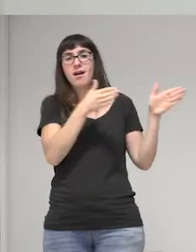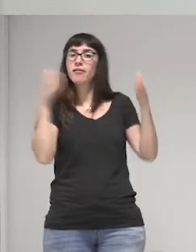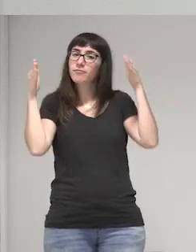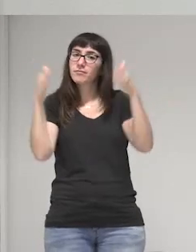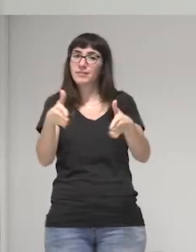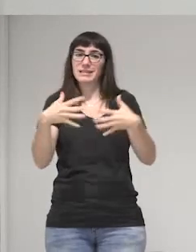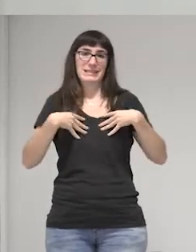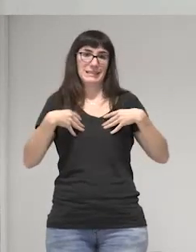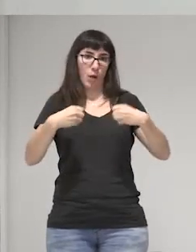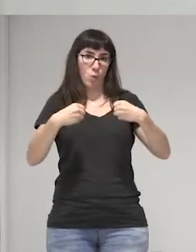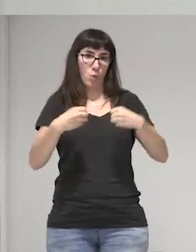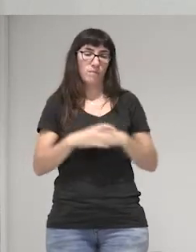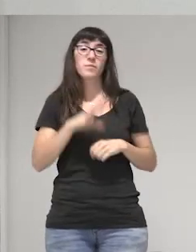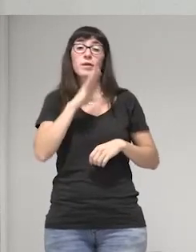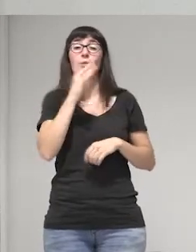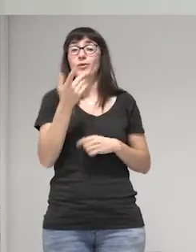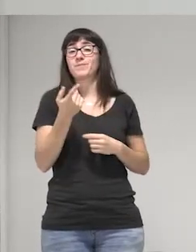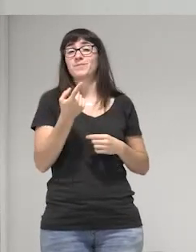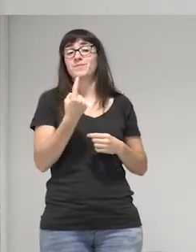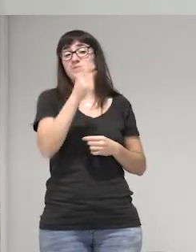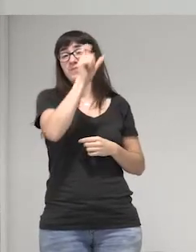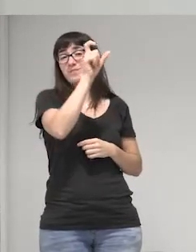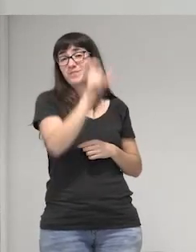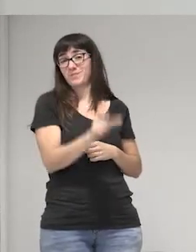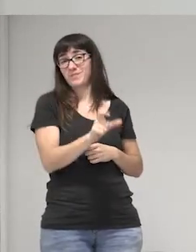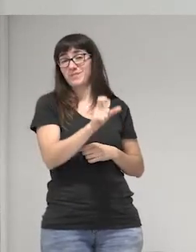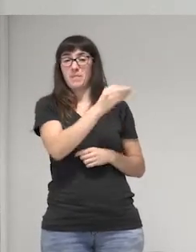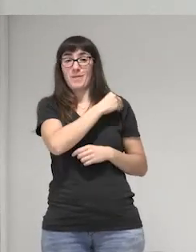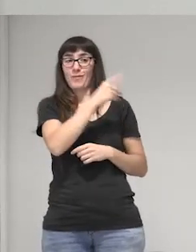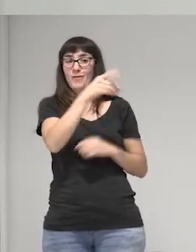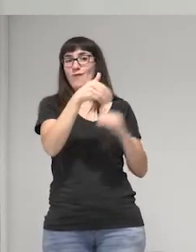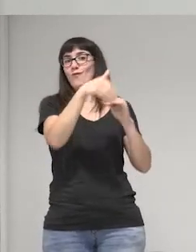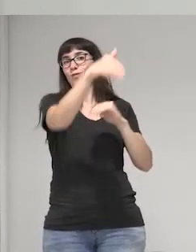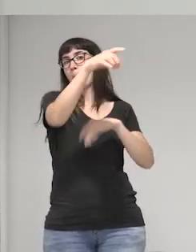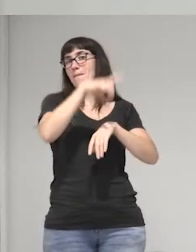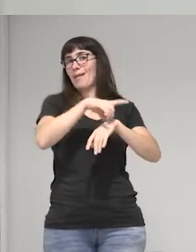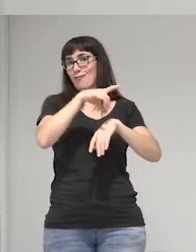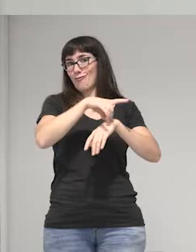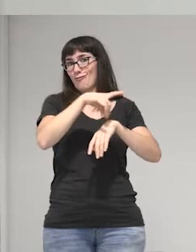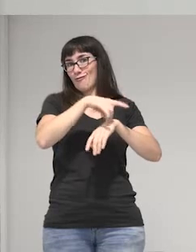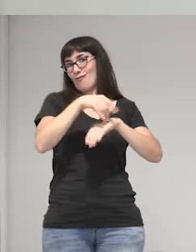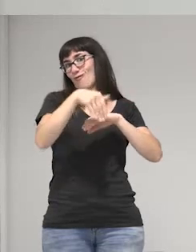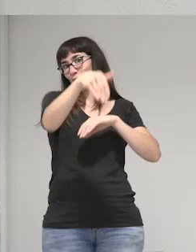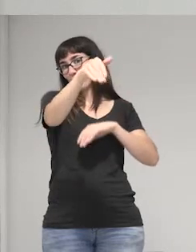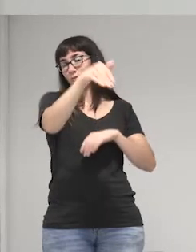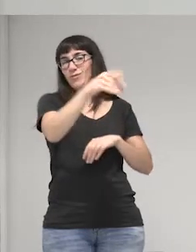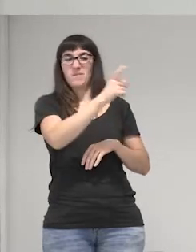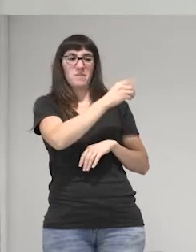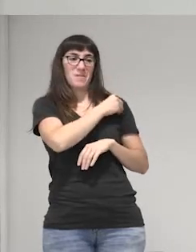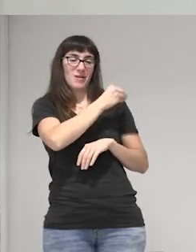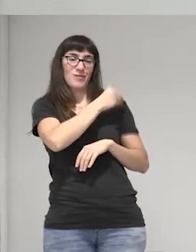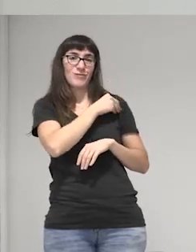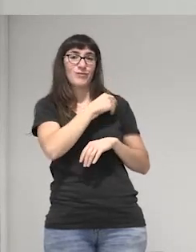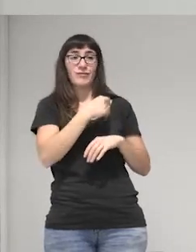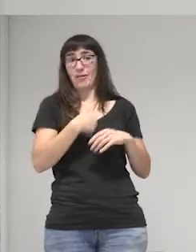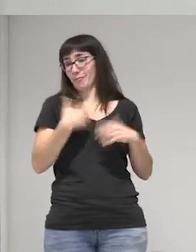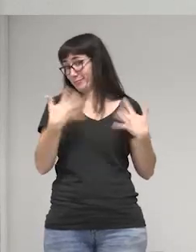trabajado porque me preguntaban una futura doctora que le entre la locura